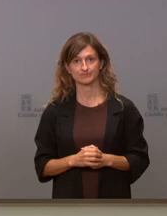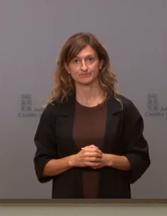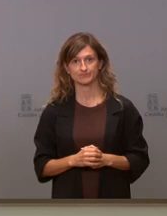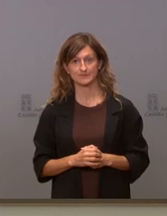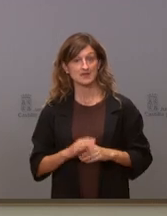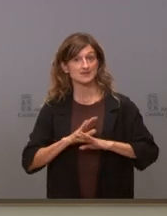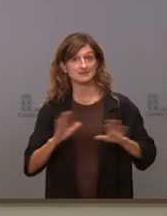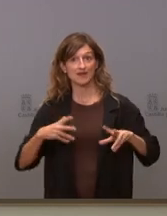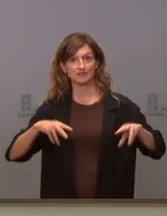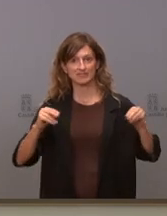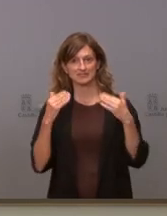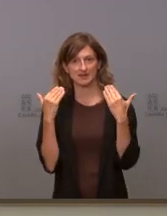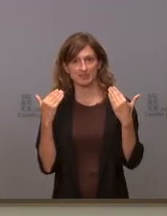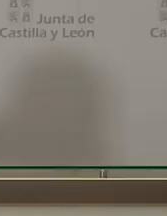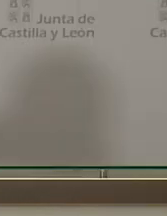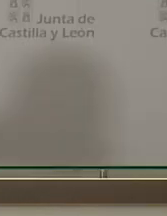pues aquí terminamos gracias